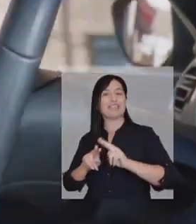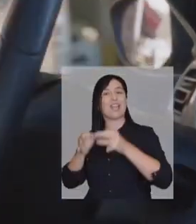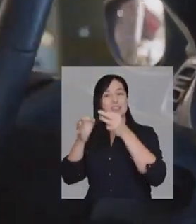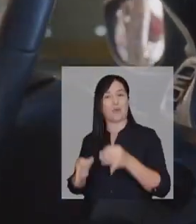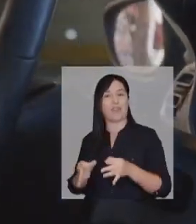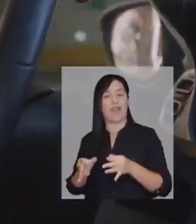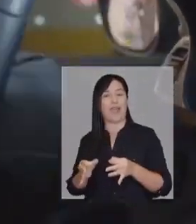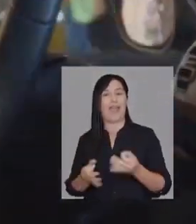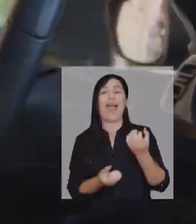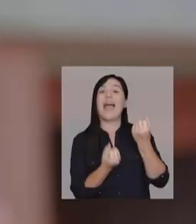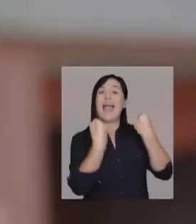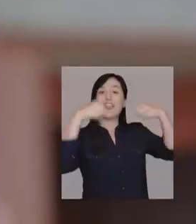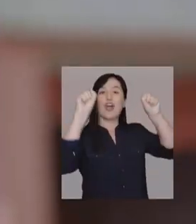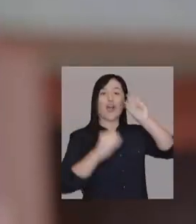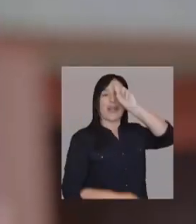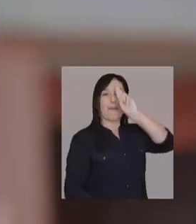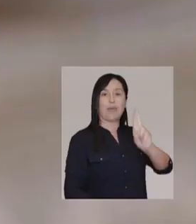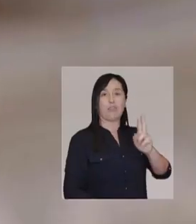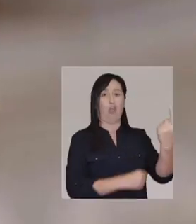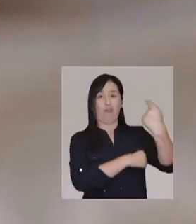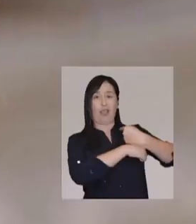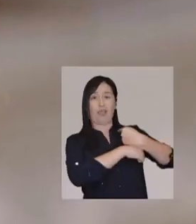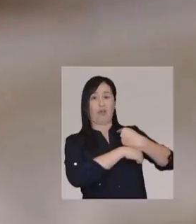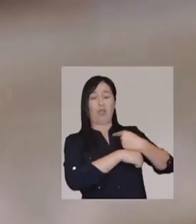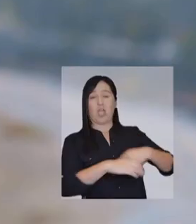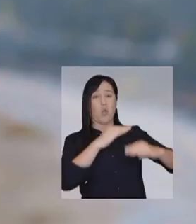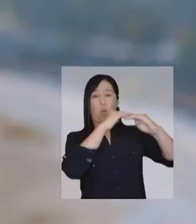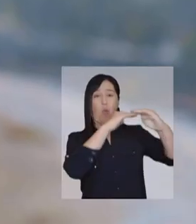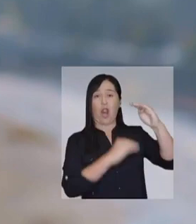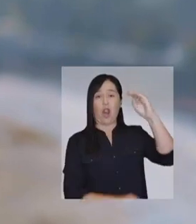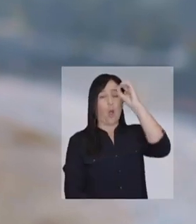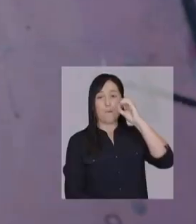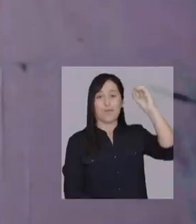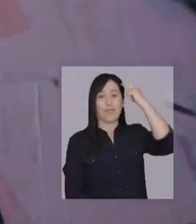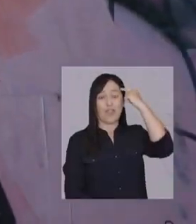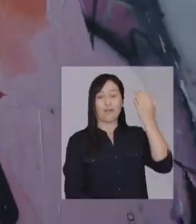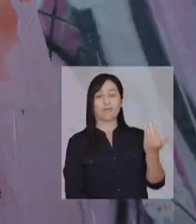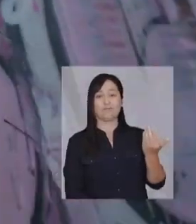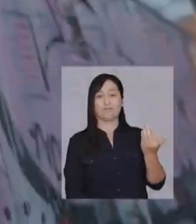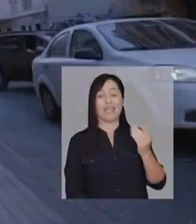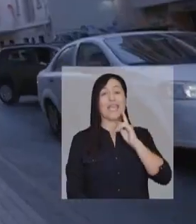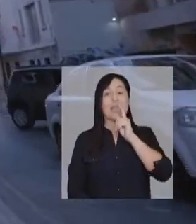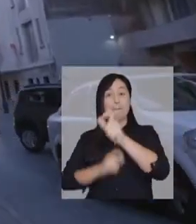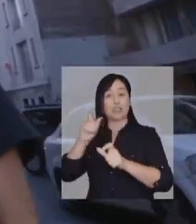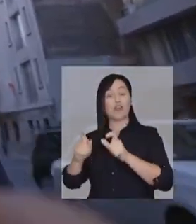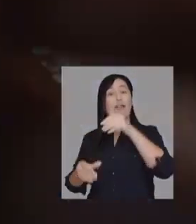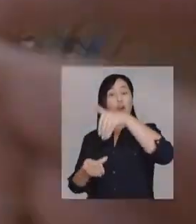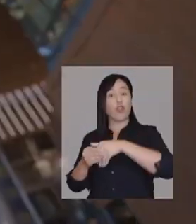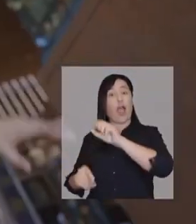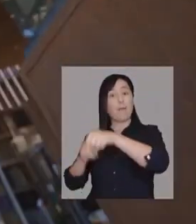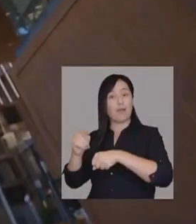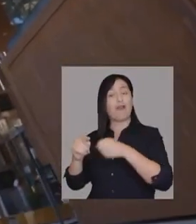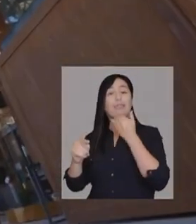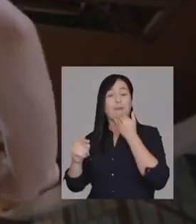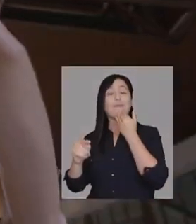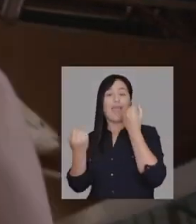las cosas había que hacerla con base. Ganó el respeto porque querían obligarnos a pensar como ellos. Yo creo que hasta los que